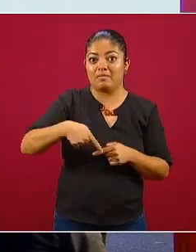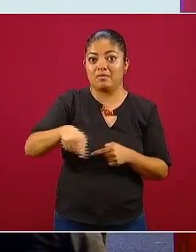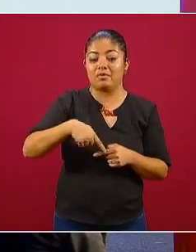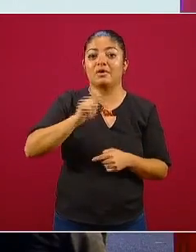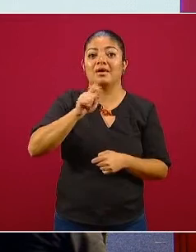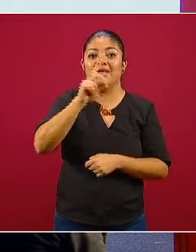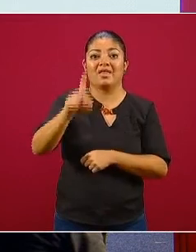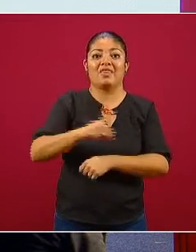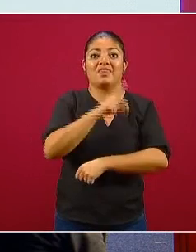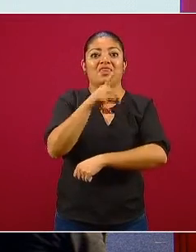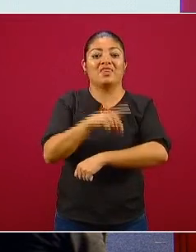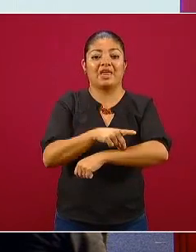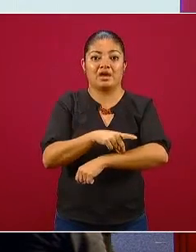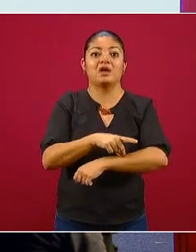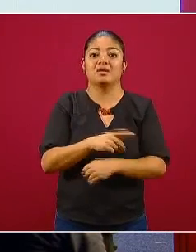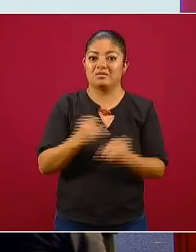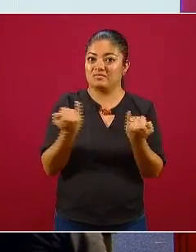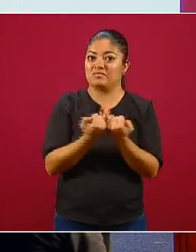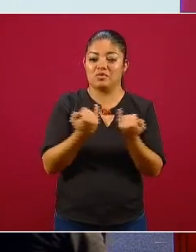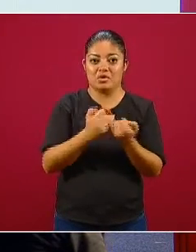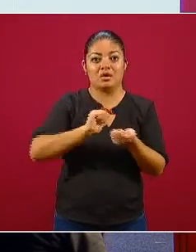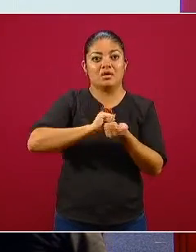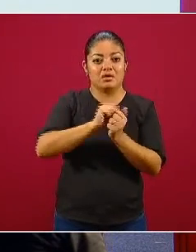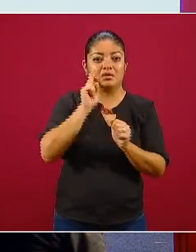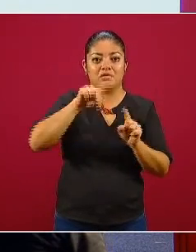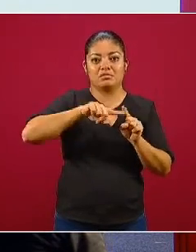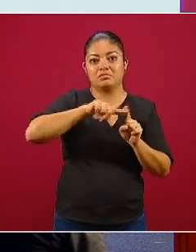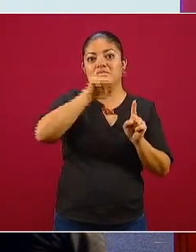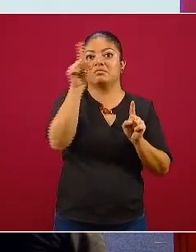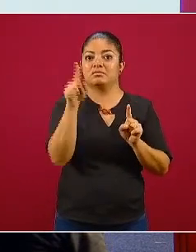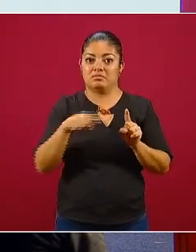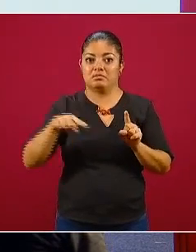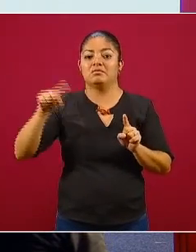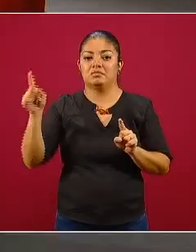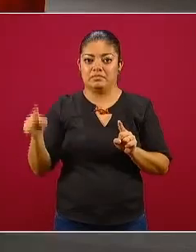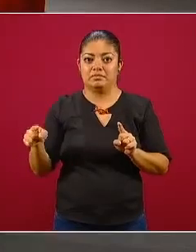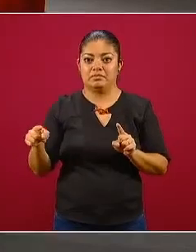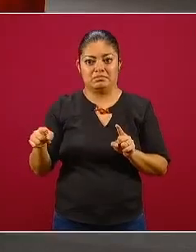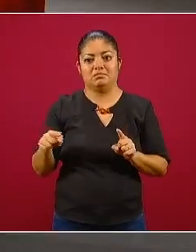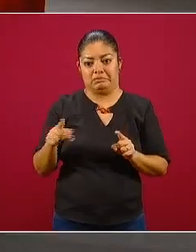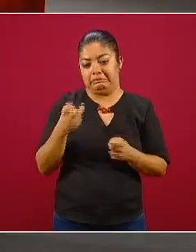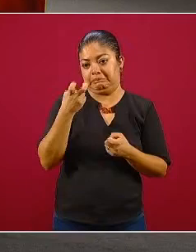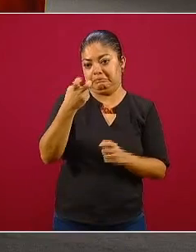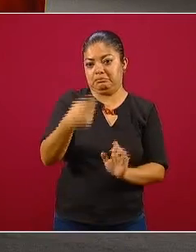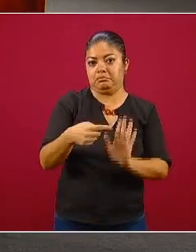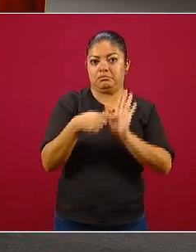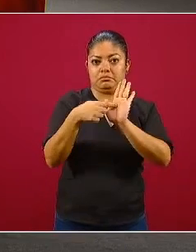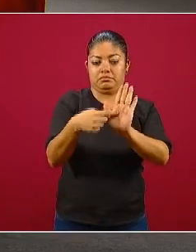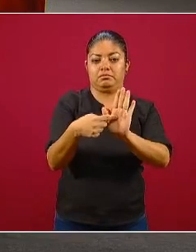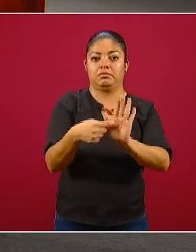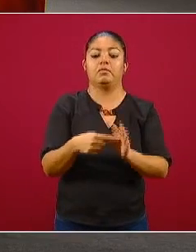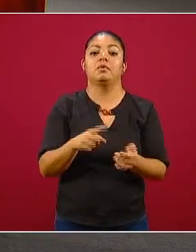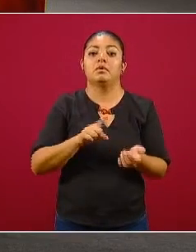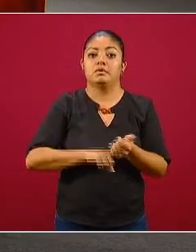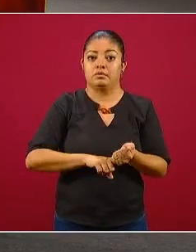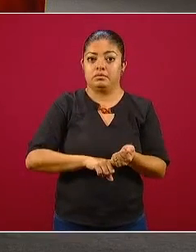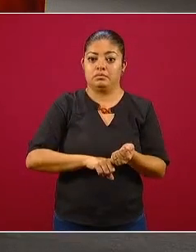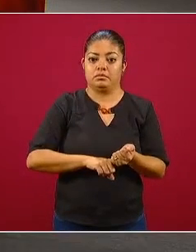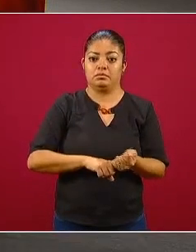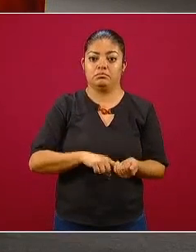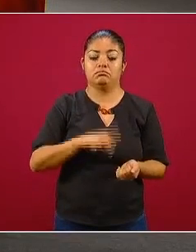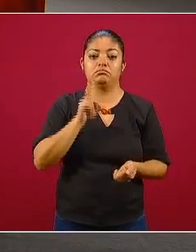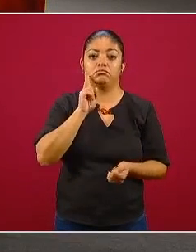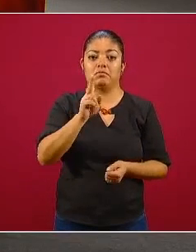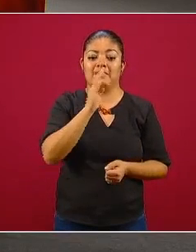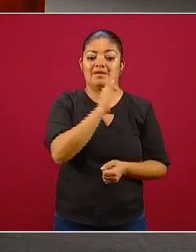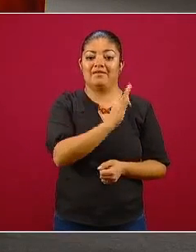que pasa exactamente lo mismo con las curvas epidémicas. En fin, ahí están, lo que está resaltado es